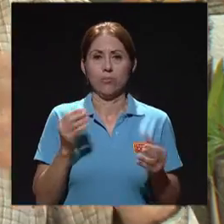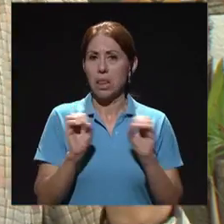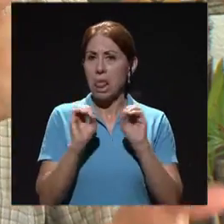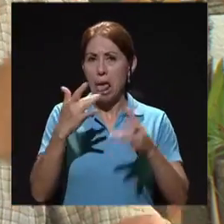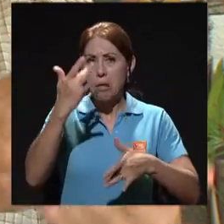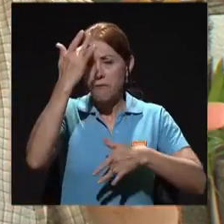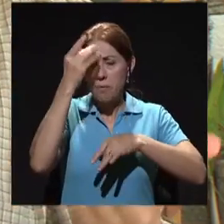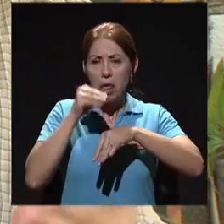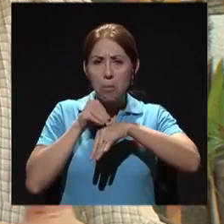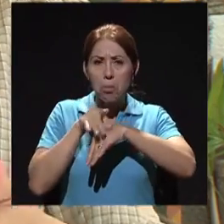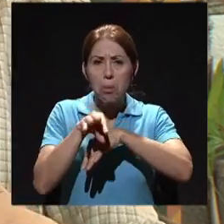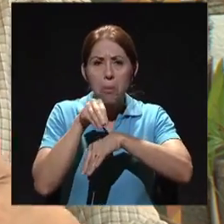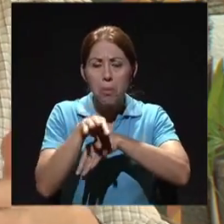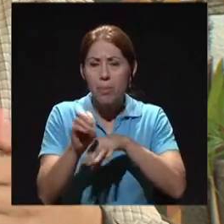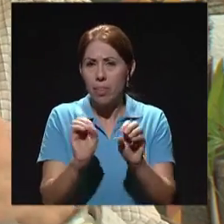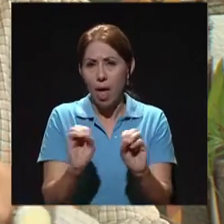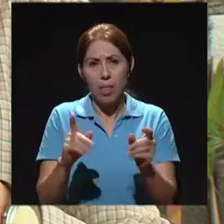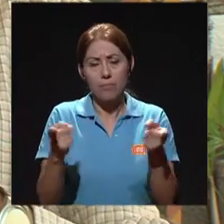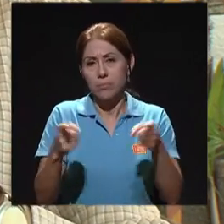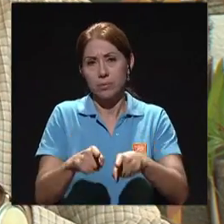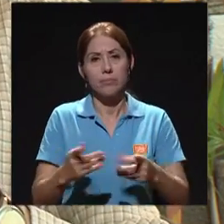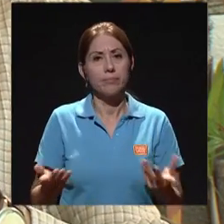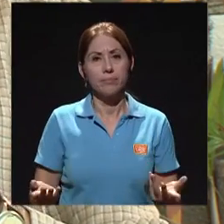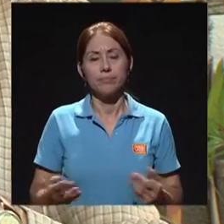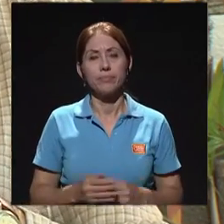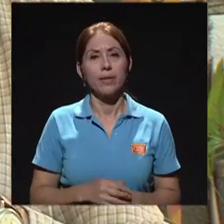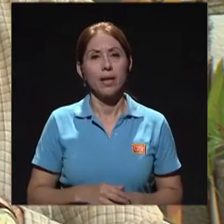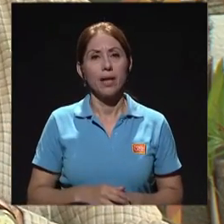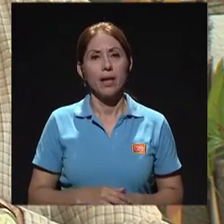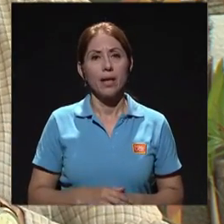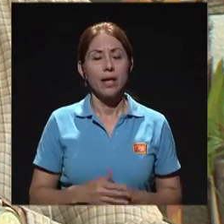se vaya a infectar con otra enfermedad, ¿verdad?